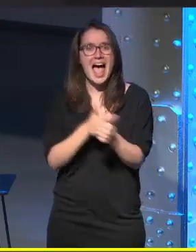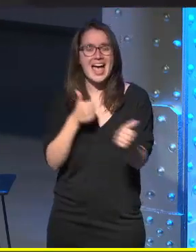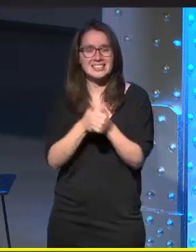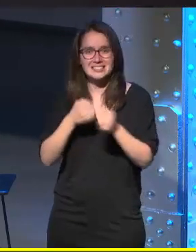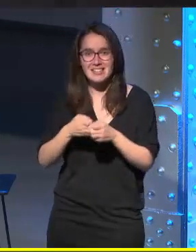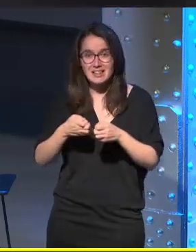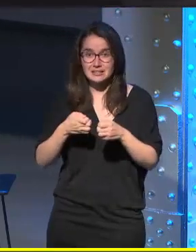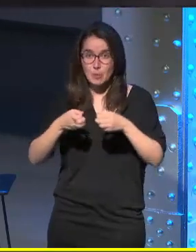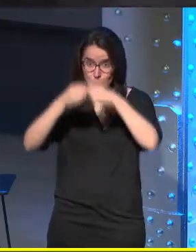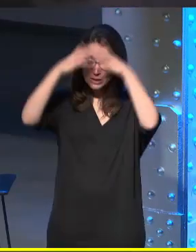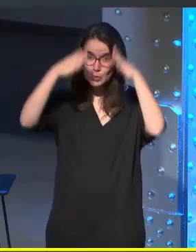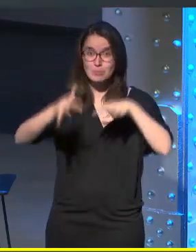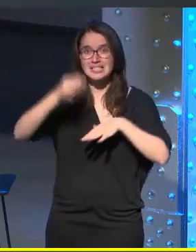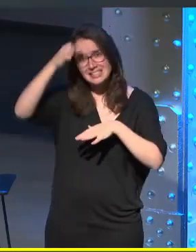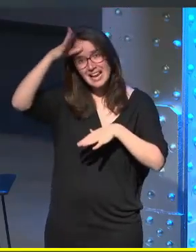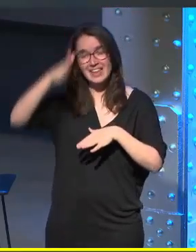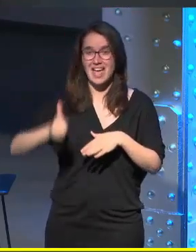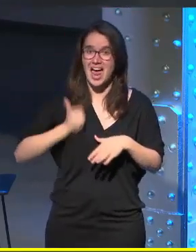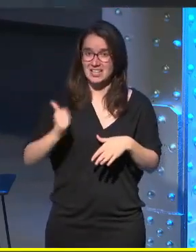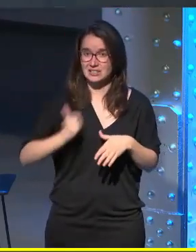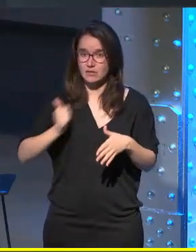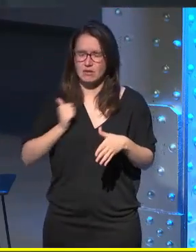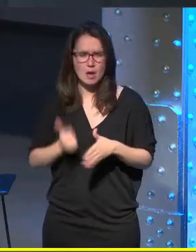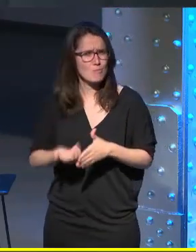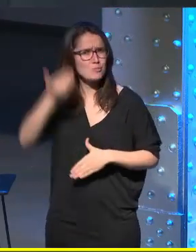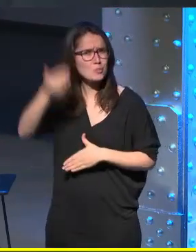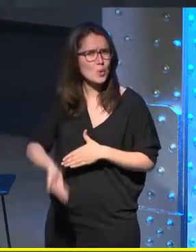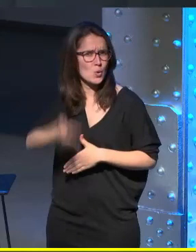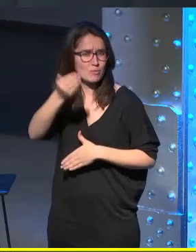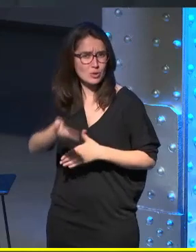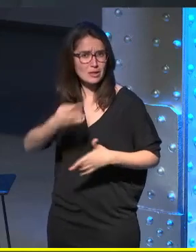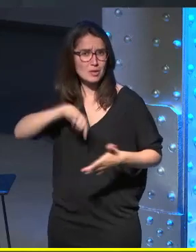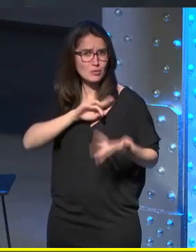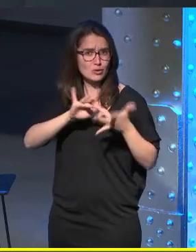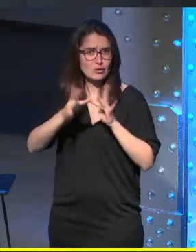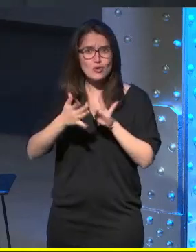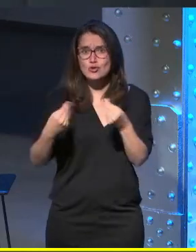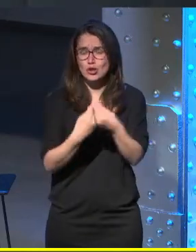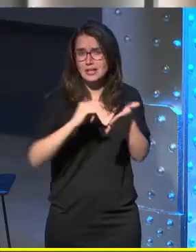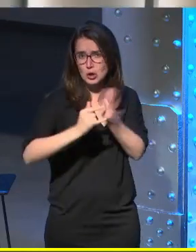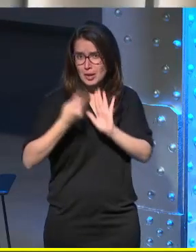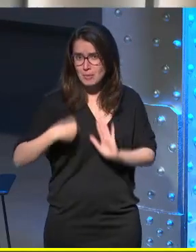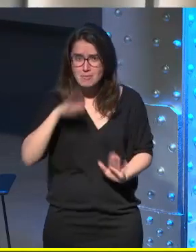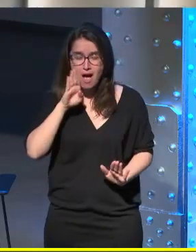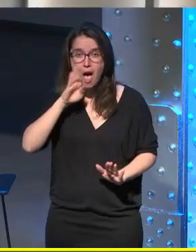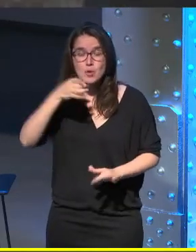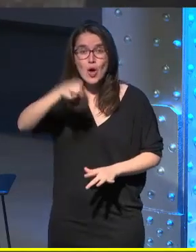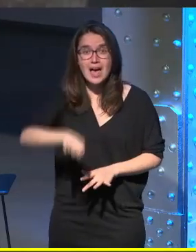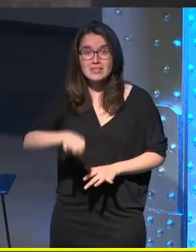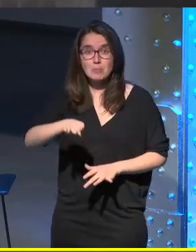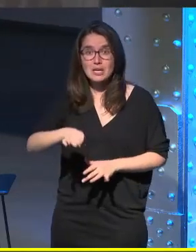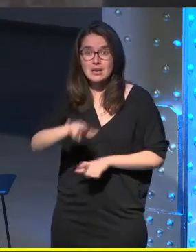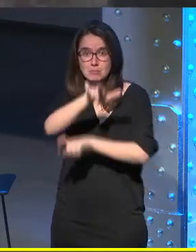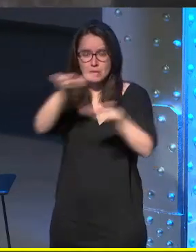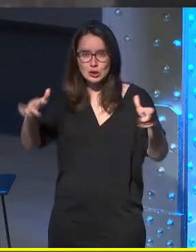inteligencia virtual e inteligencia artificial serán parte fundamental de cómo interactuemos con esta tecnología pero es que además el ser humano